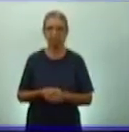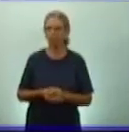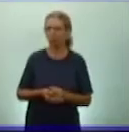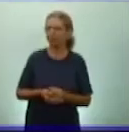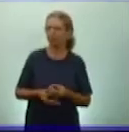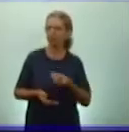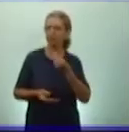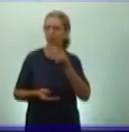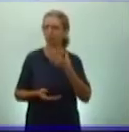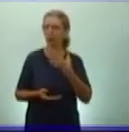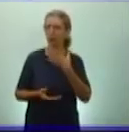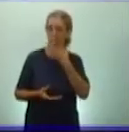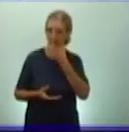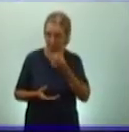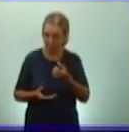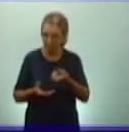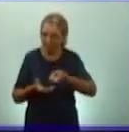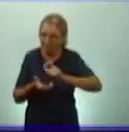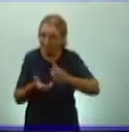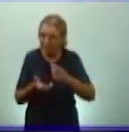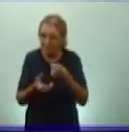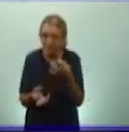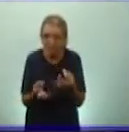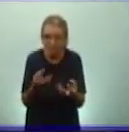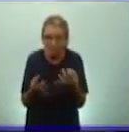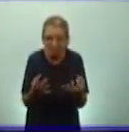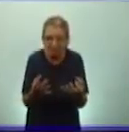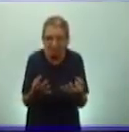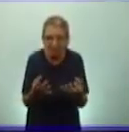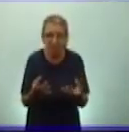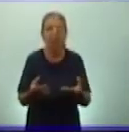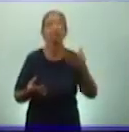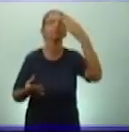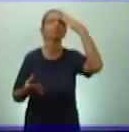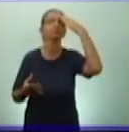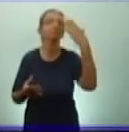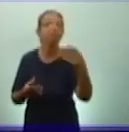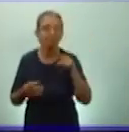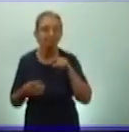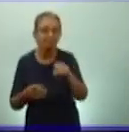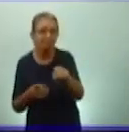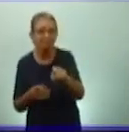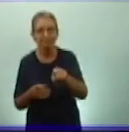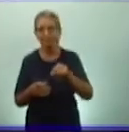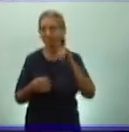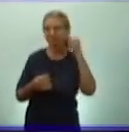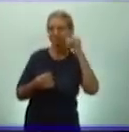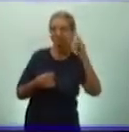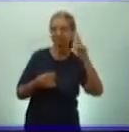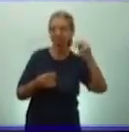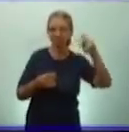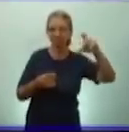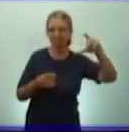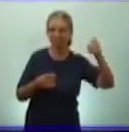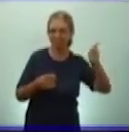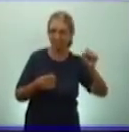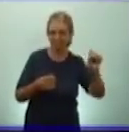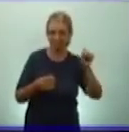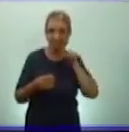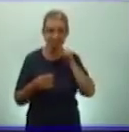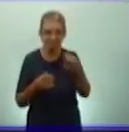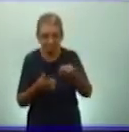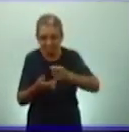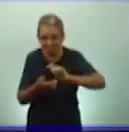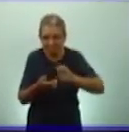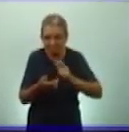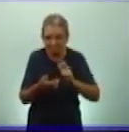Si les gustan las papas fritas, tienen que estarles muy agradecidos a los incas, porque la papa fue un aporte